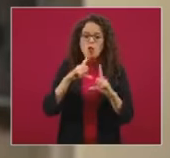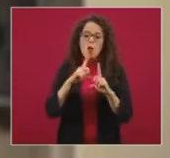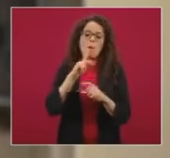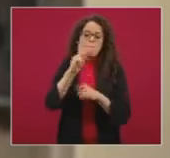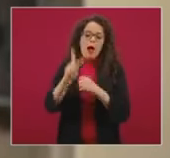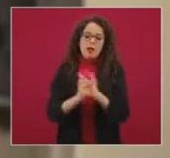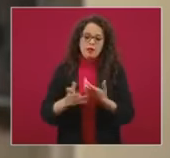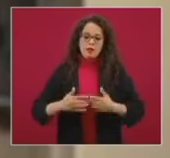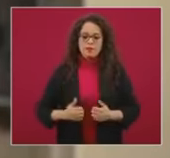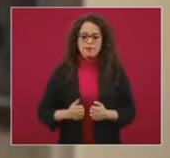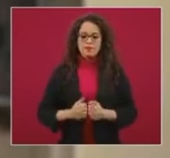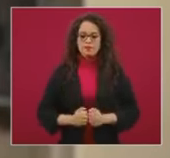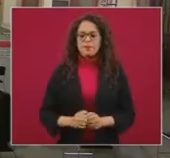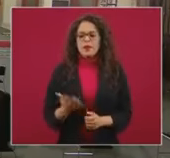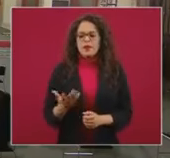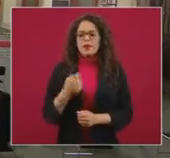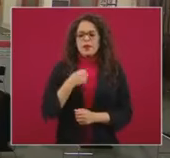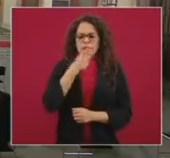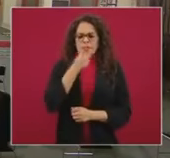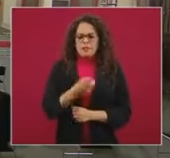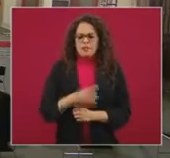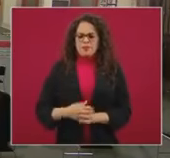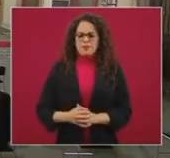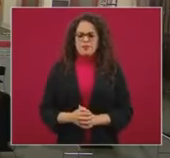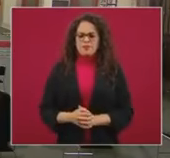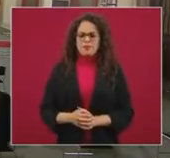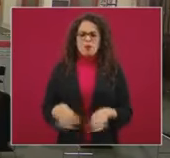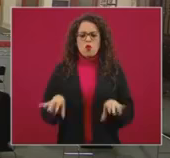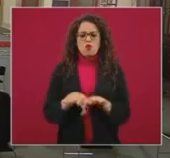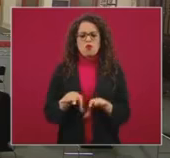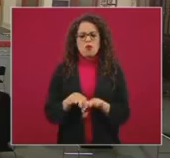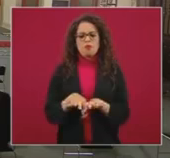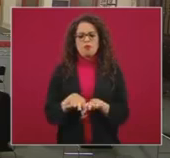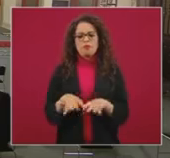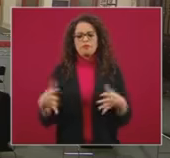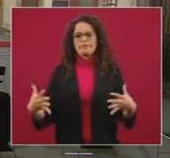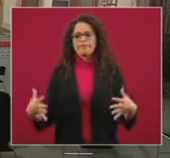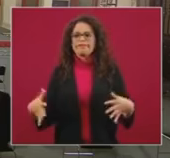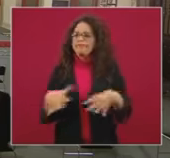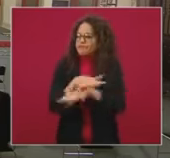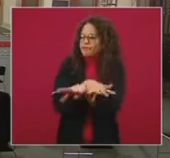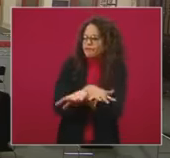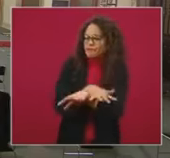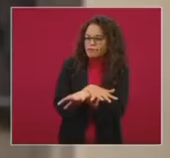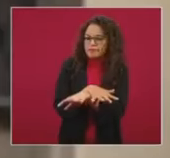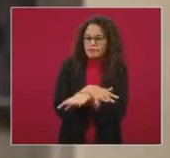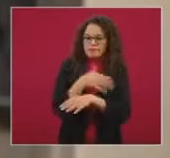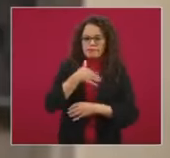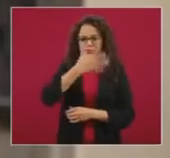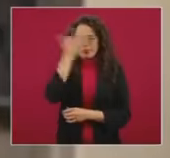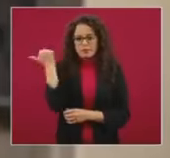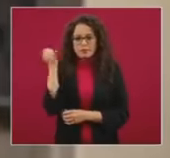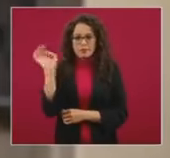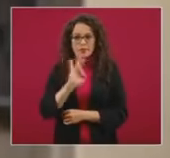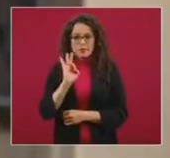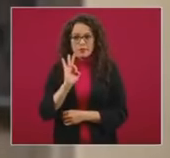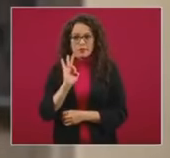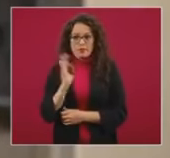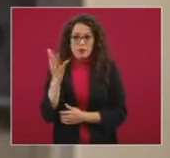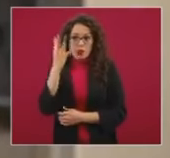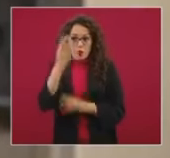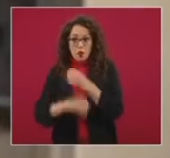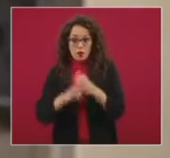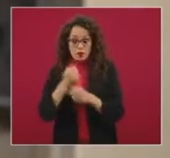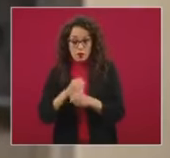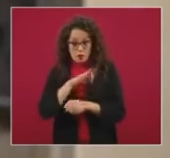Digamos que tratar de revertir, no sé si en cuatro años, doctor, todo